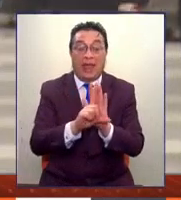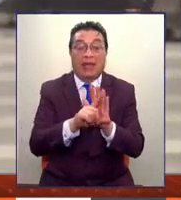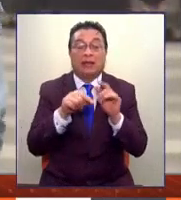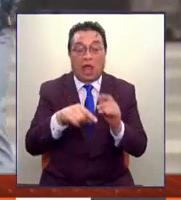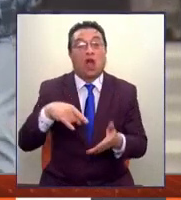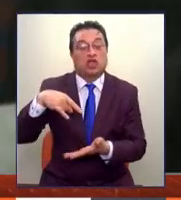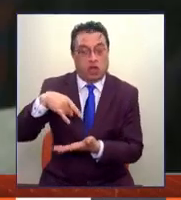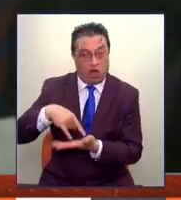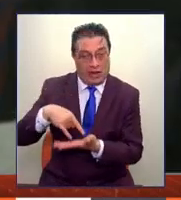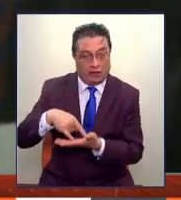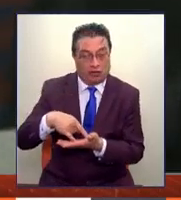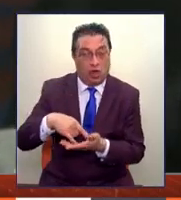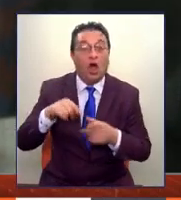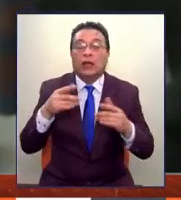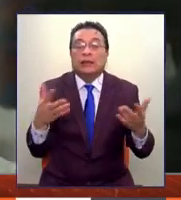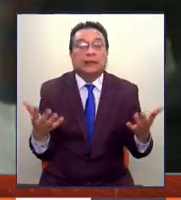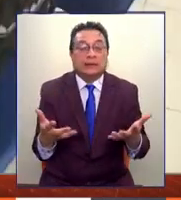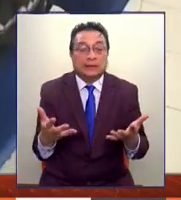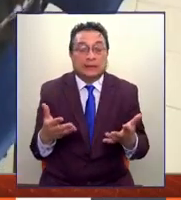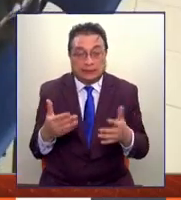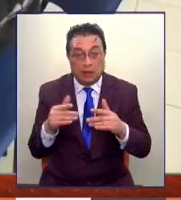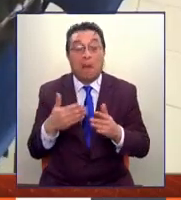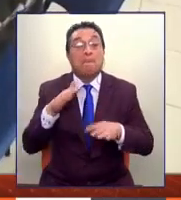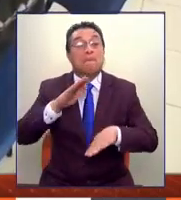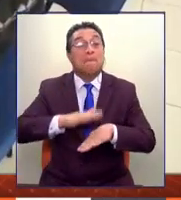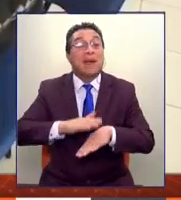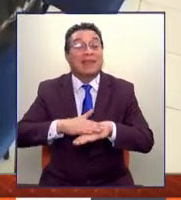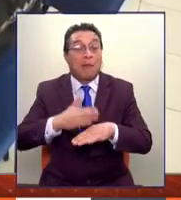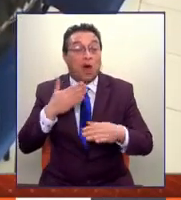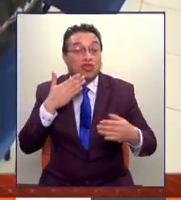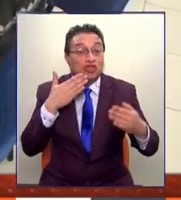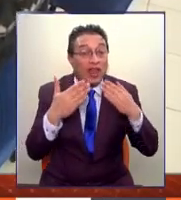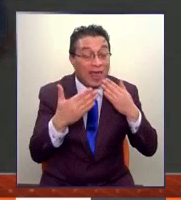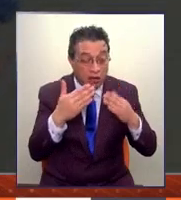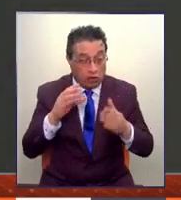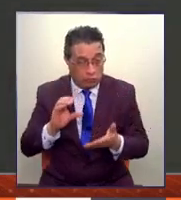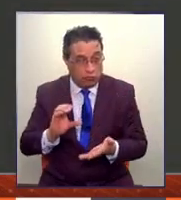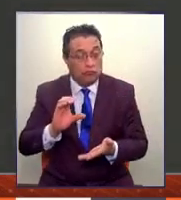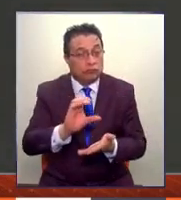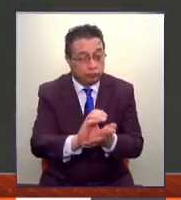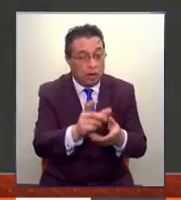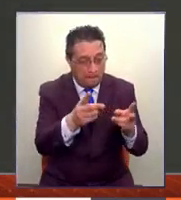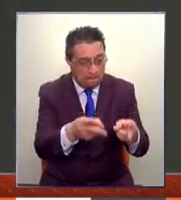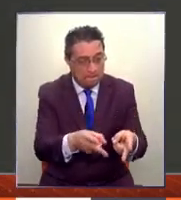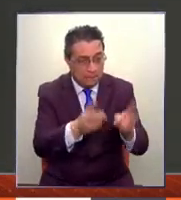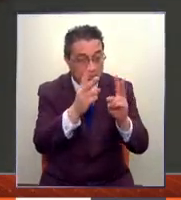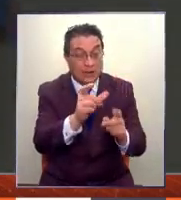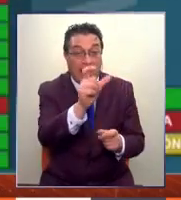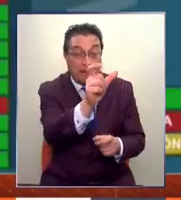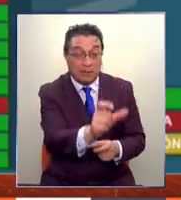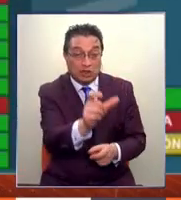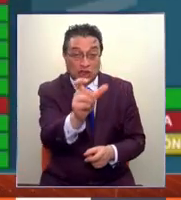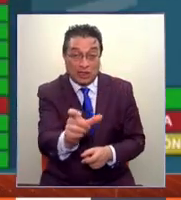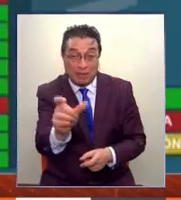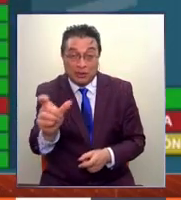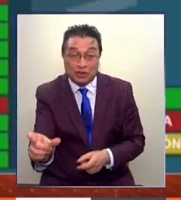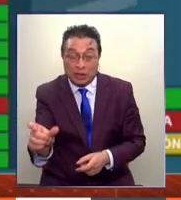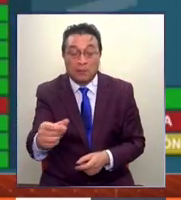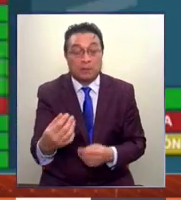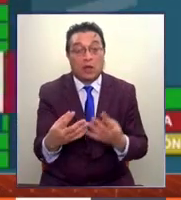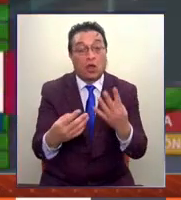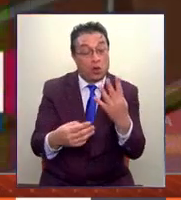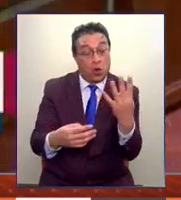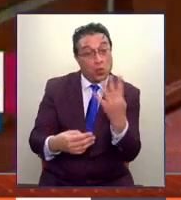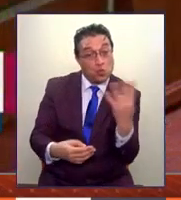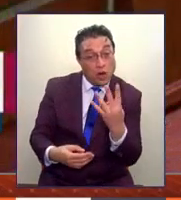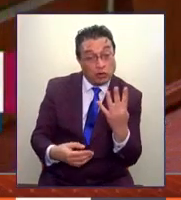Congreso. Es un préstamo solidario que le permite a la persona, de cada cuatro pesos